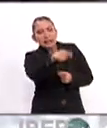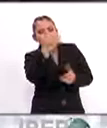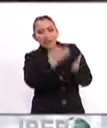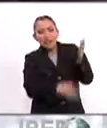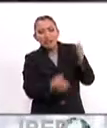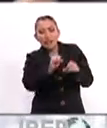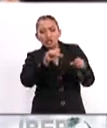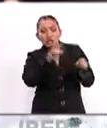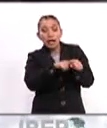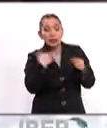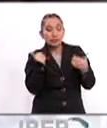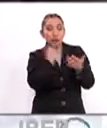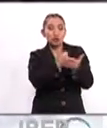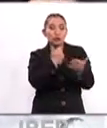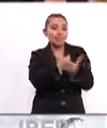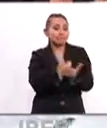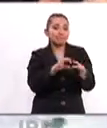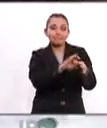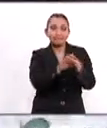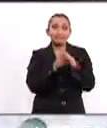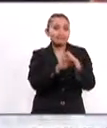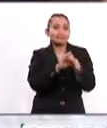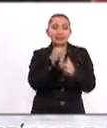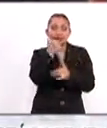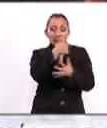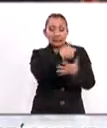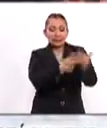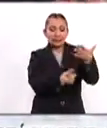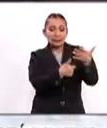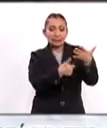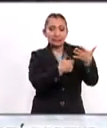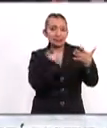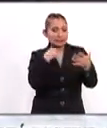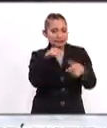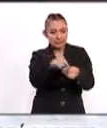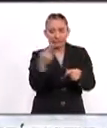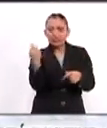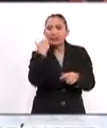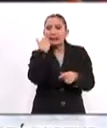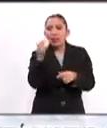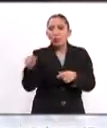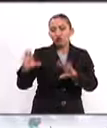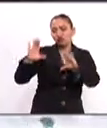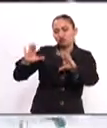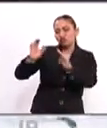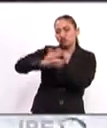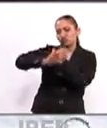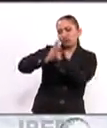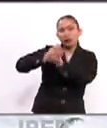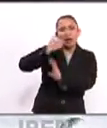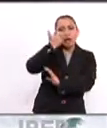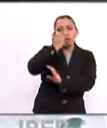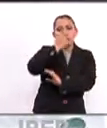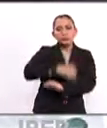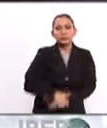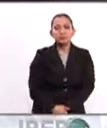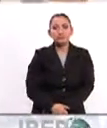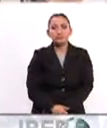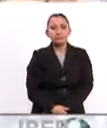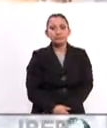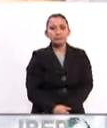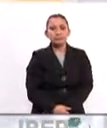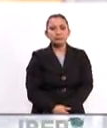retos de la sociedad es la cooperación. Entonces, esos seis ingredientes son los que queremos que desarrollen todos nuestros estudiantes.